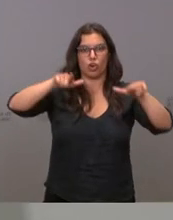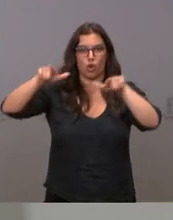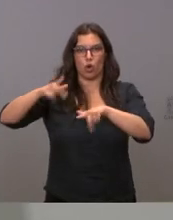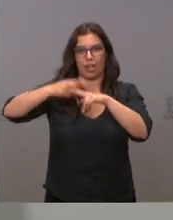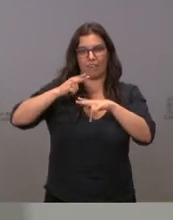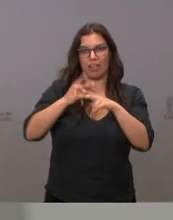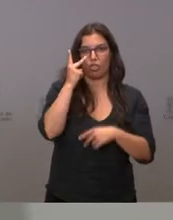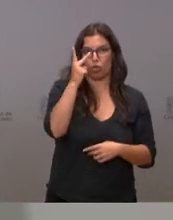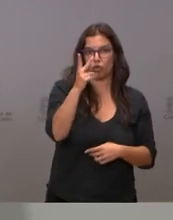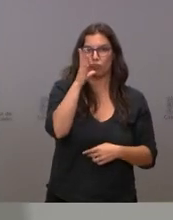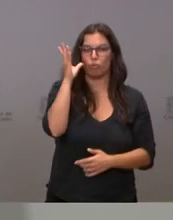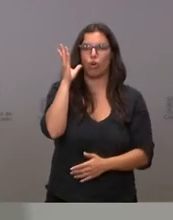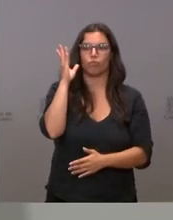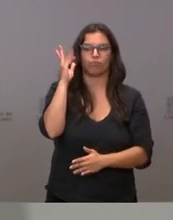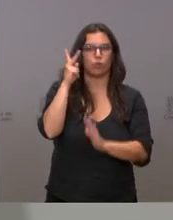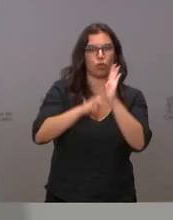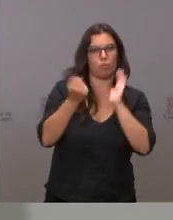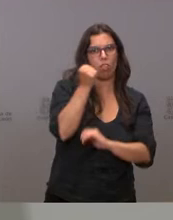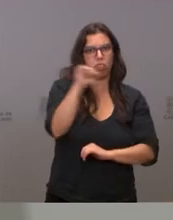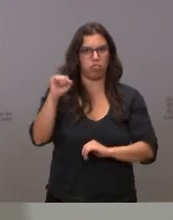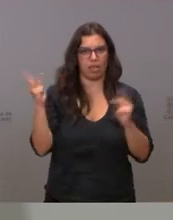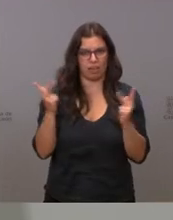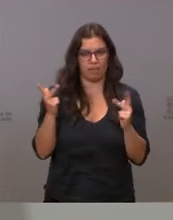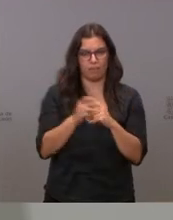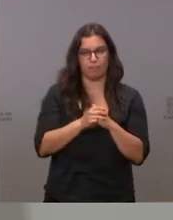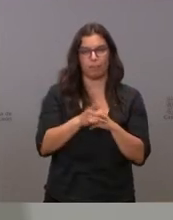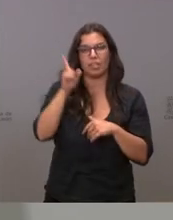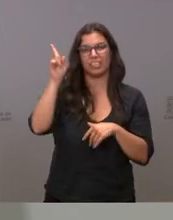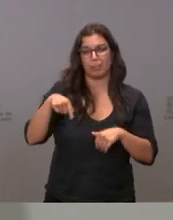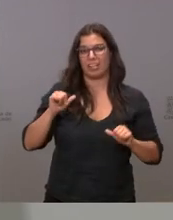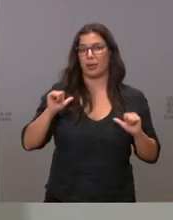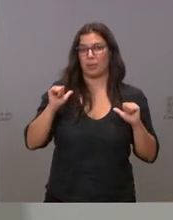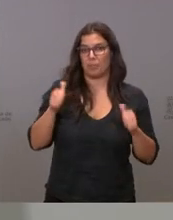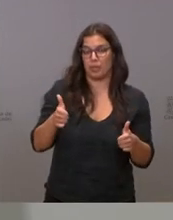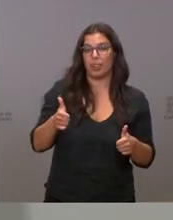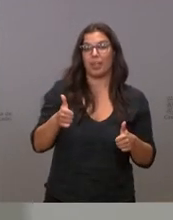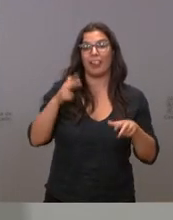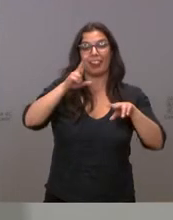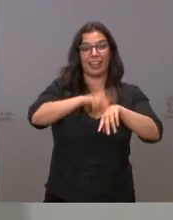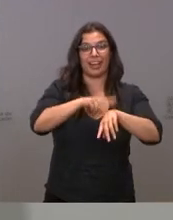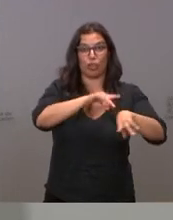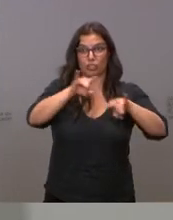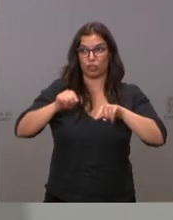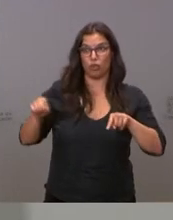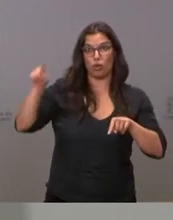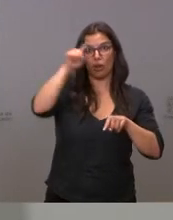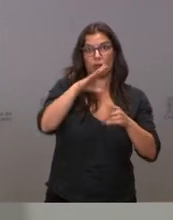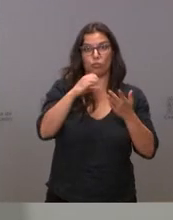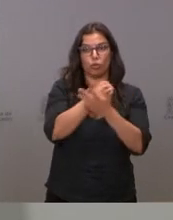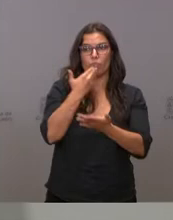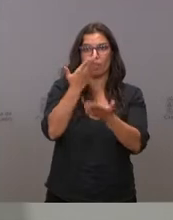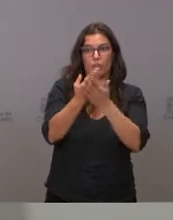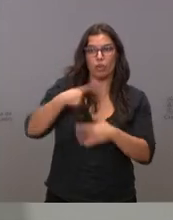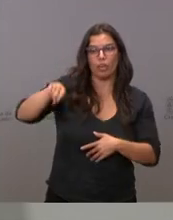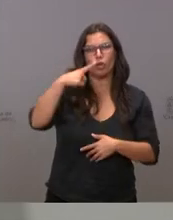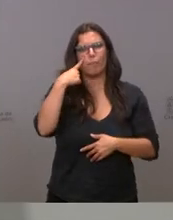graves. También he de decirles que se ha comunicado a todas las delegaciones territoriales que refuercen la